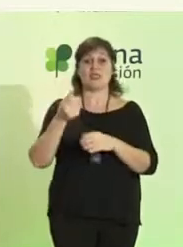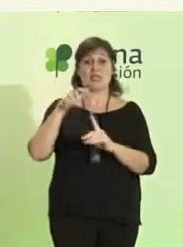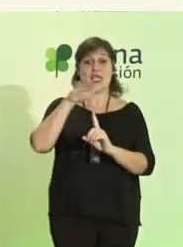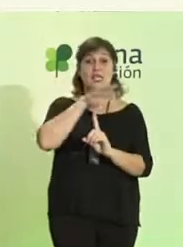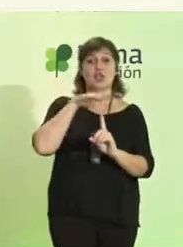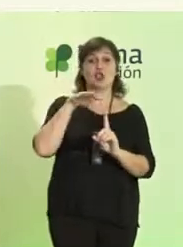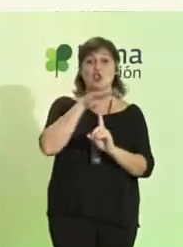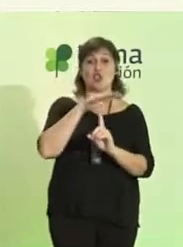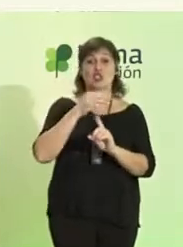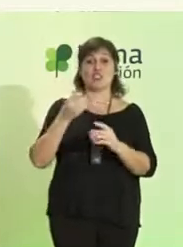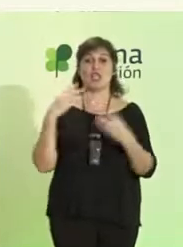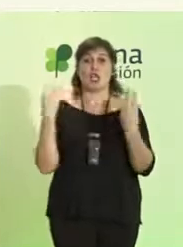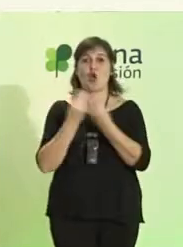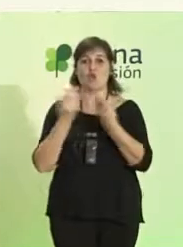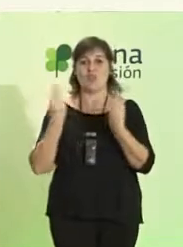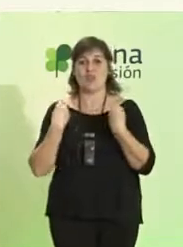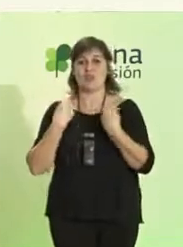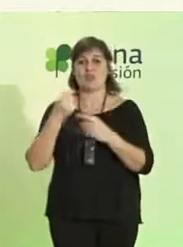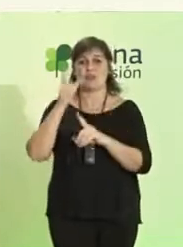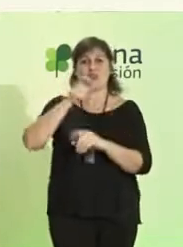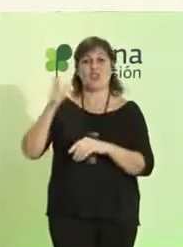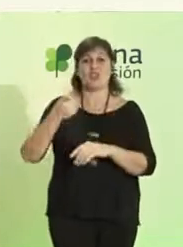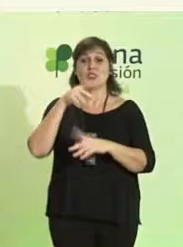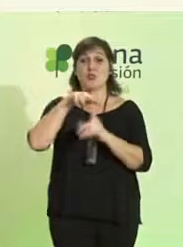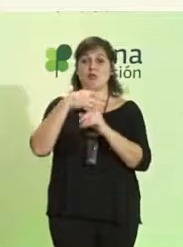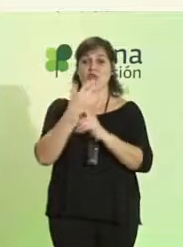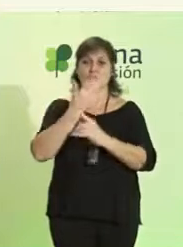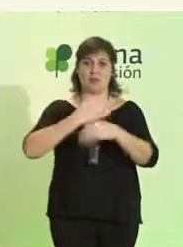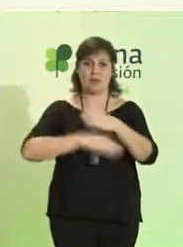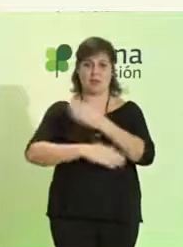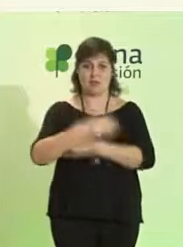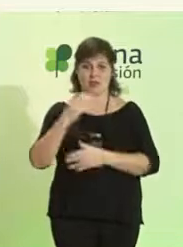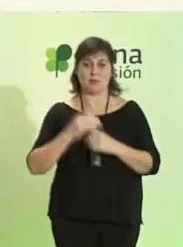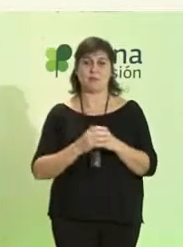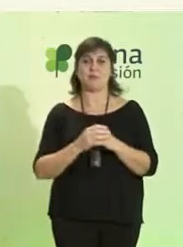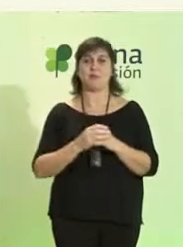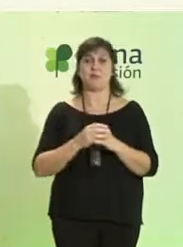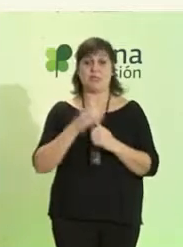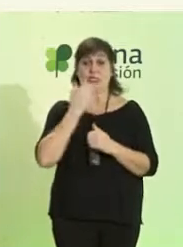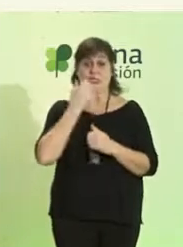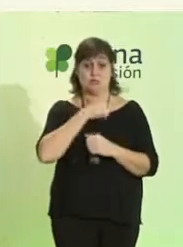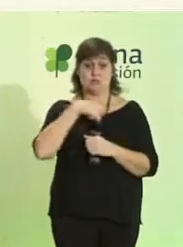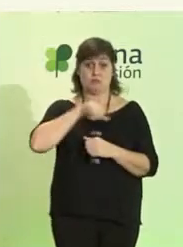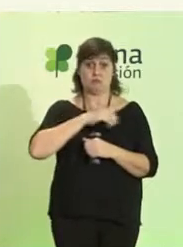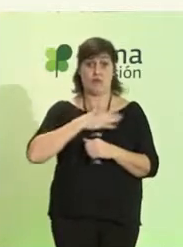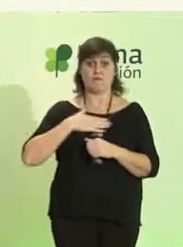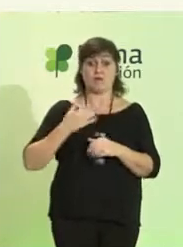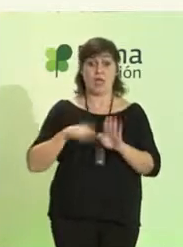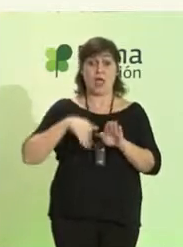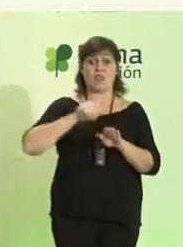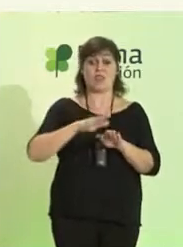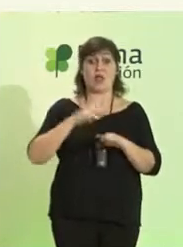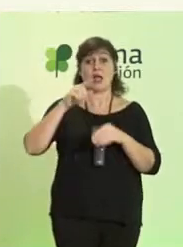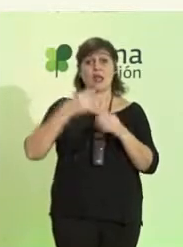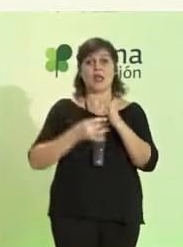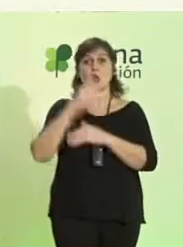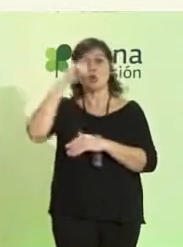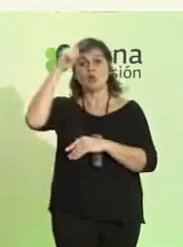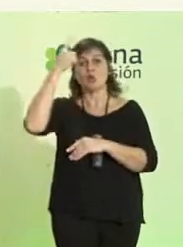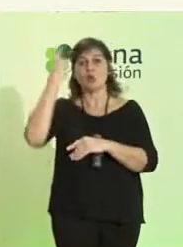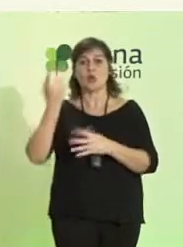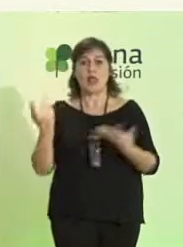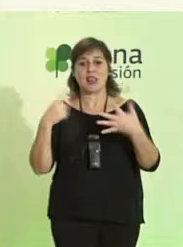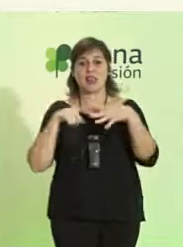entorno y convivencia de las personas en situaciones de discapacidad. Porque si queremos avanzar y crear culturas de accesibilidad,